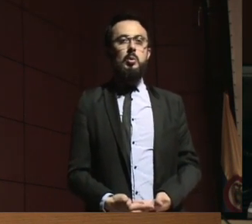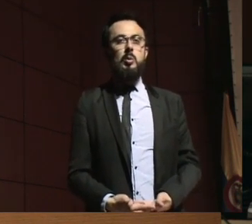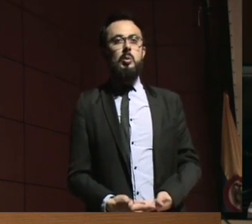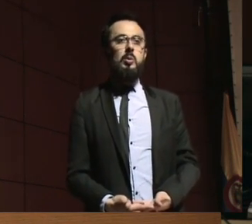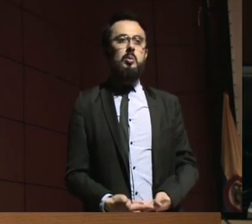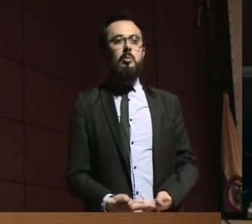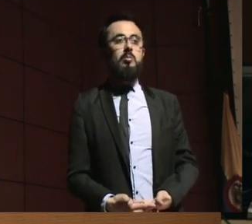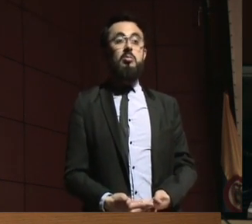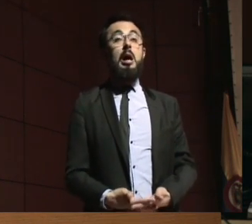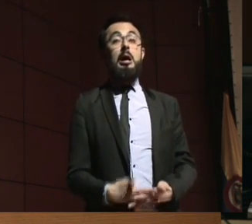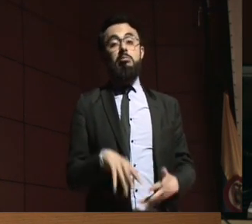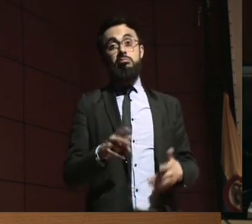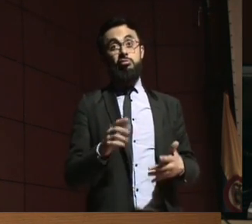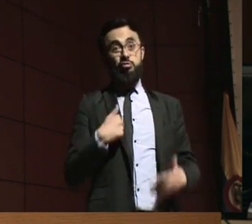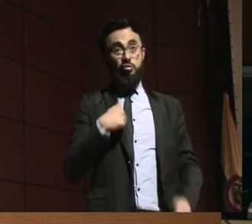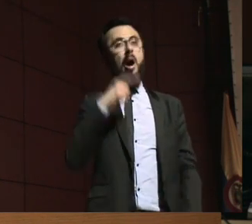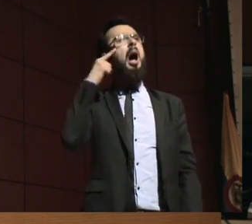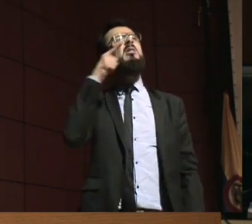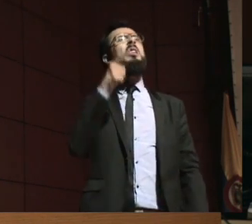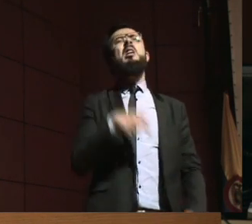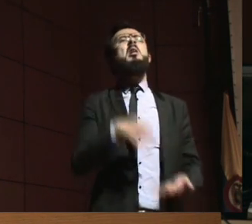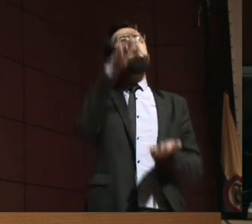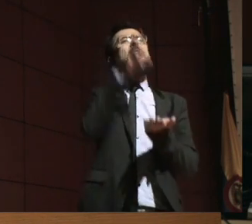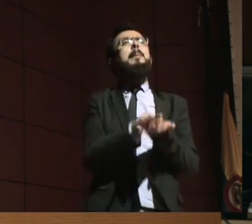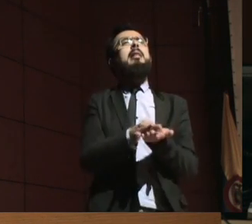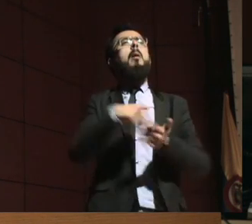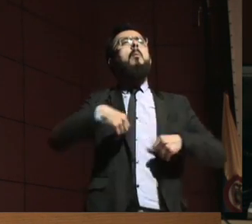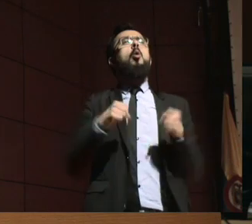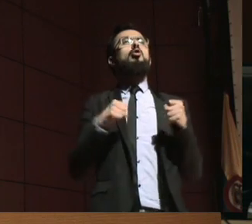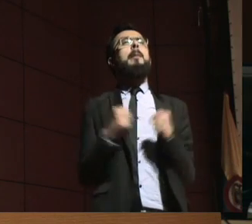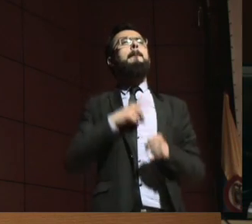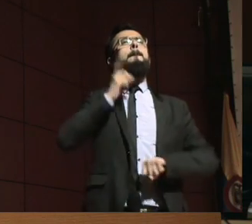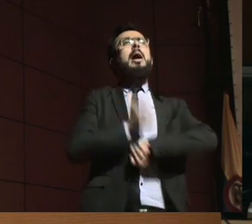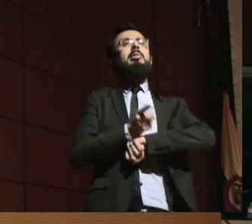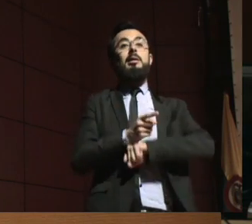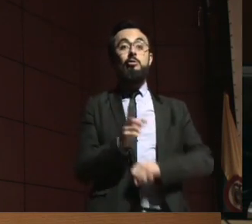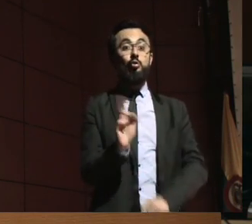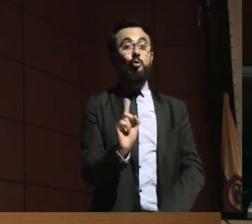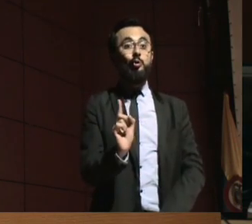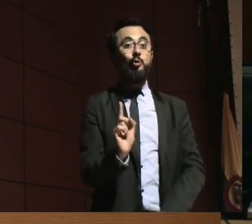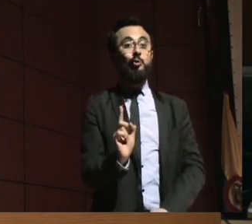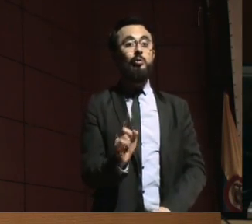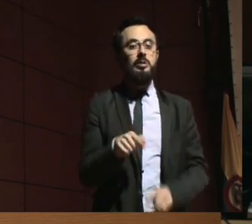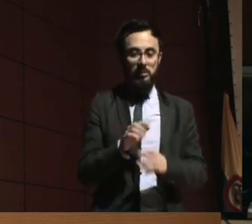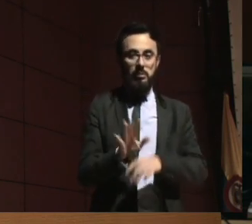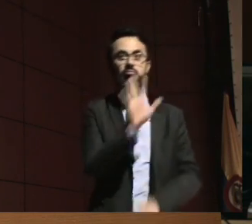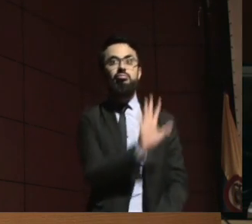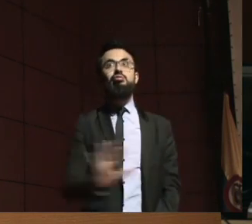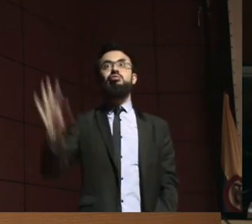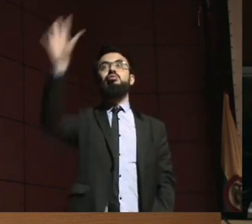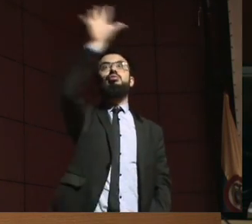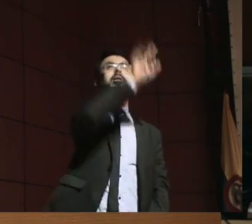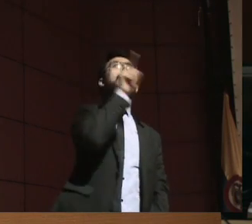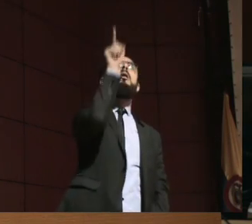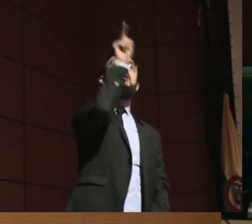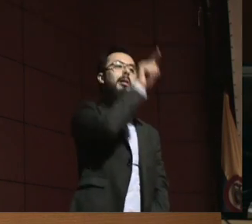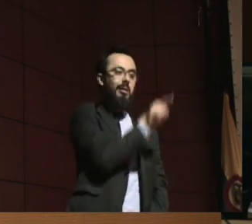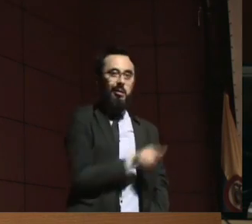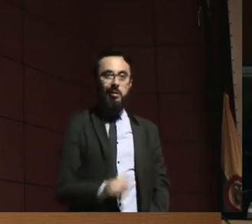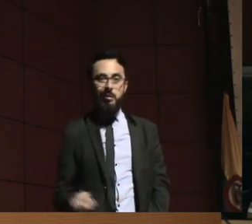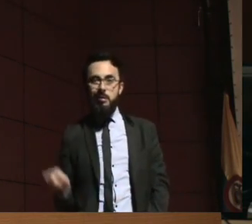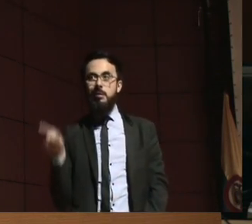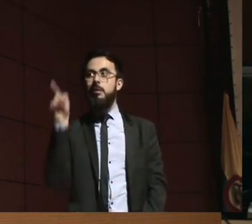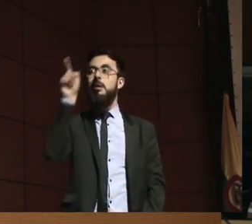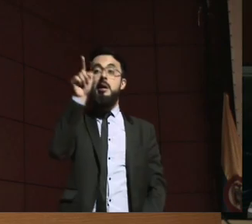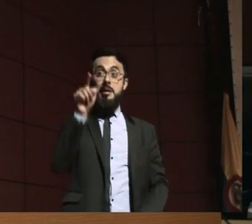que se haga en Bogotá o que se haga en las ciudades capitales. No, lo que quisiéramos es que formemos a quienes van a